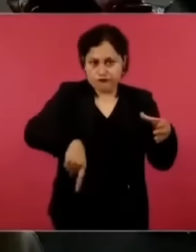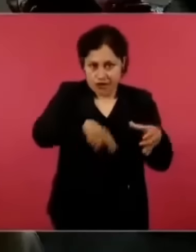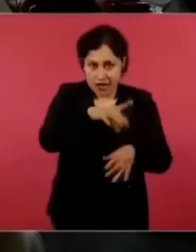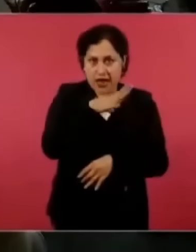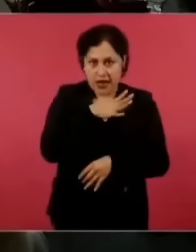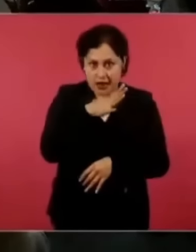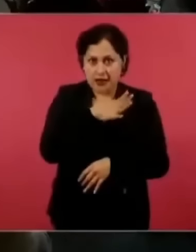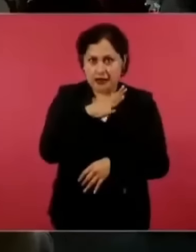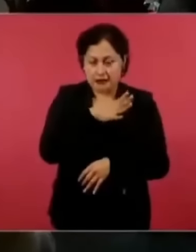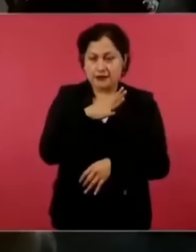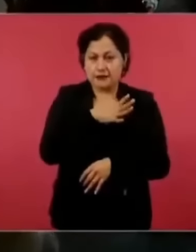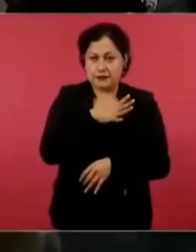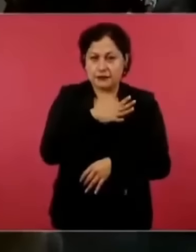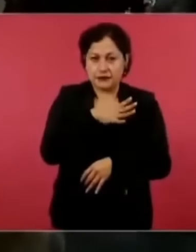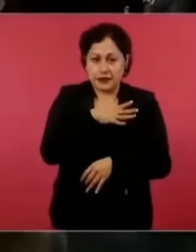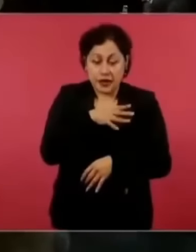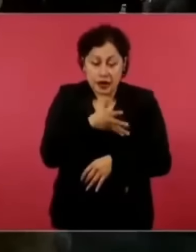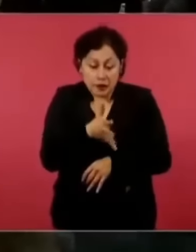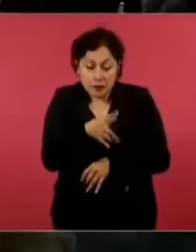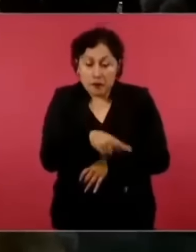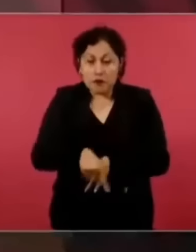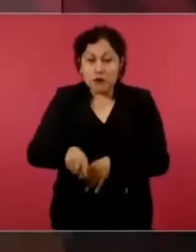y los gobiernos.